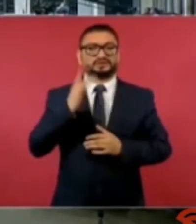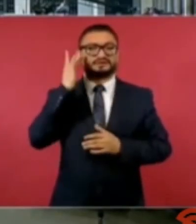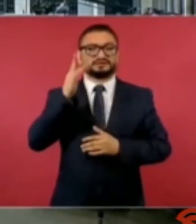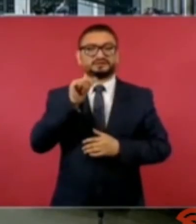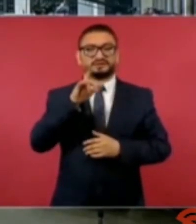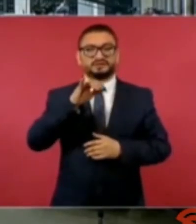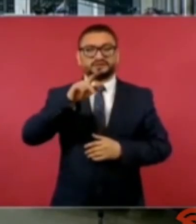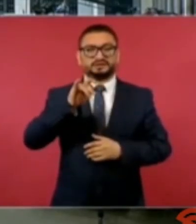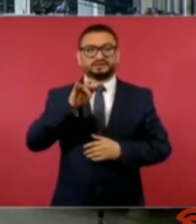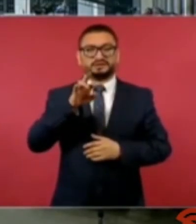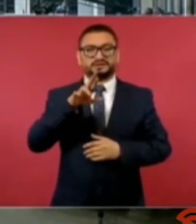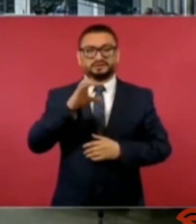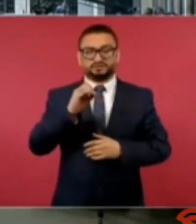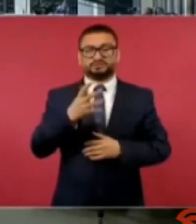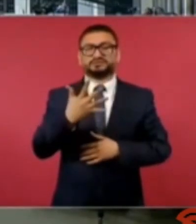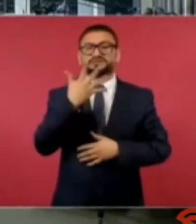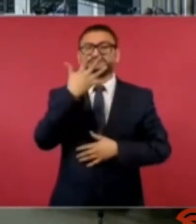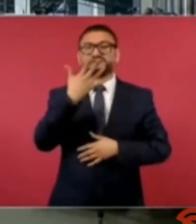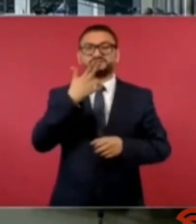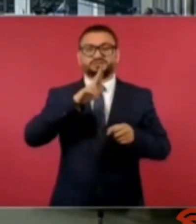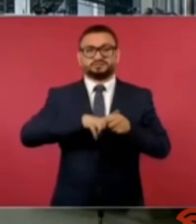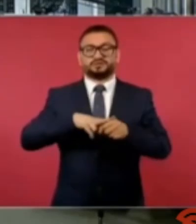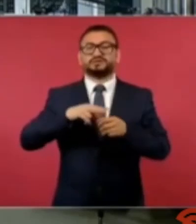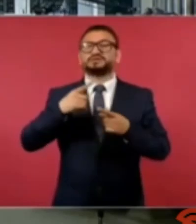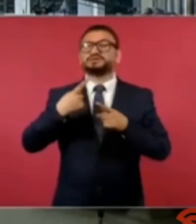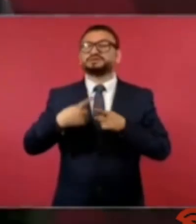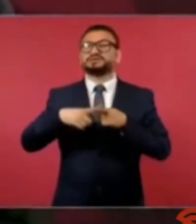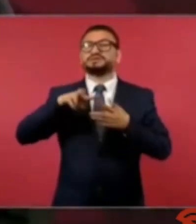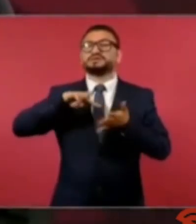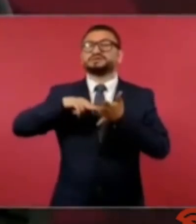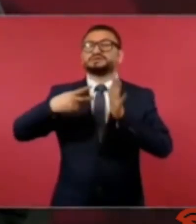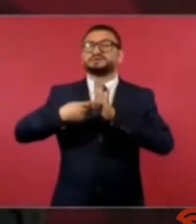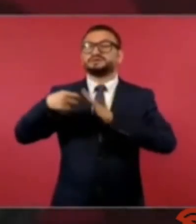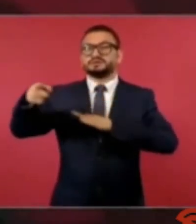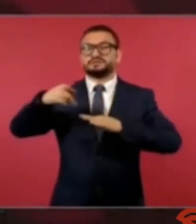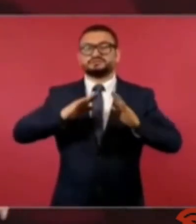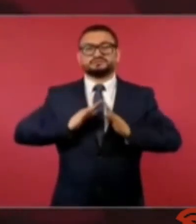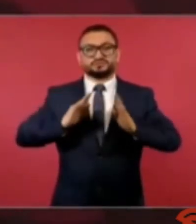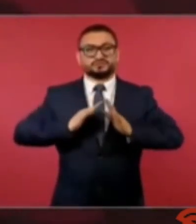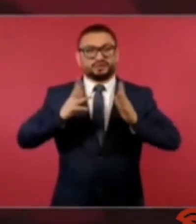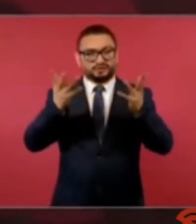Puebla cinco los ingenieros militares están haciendo